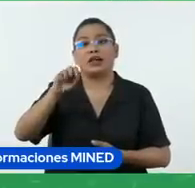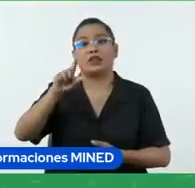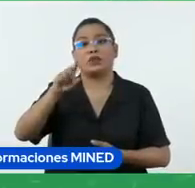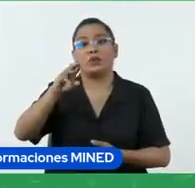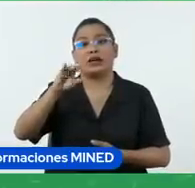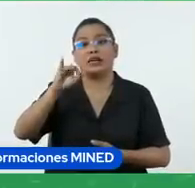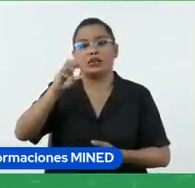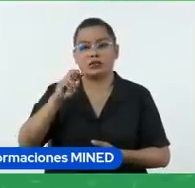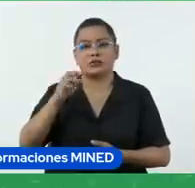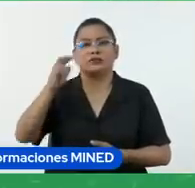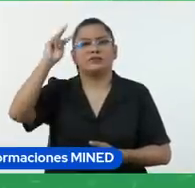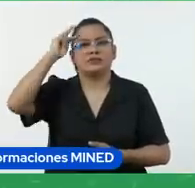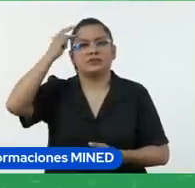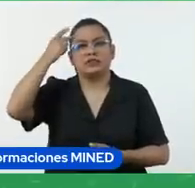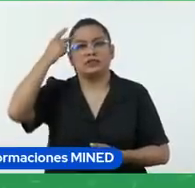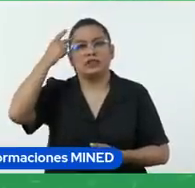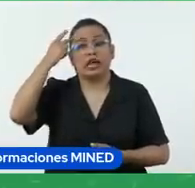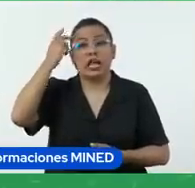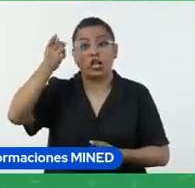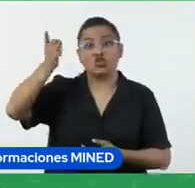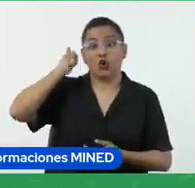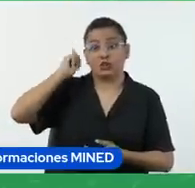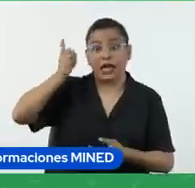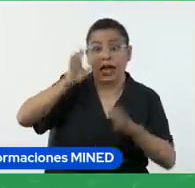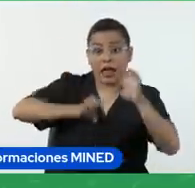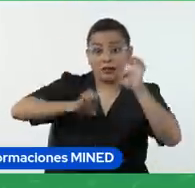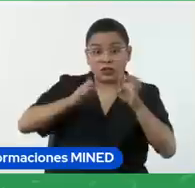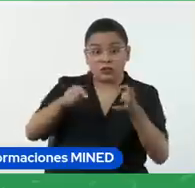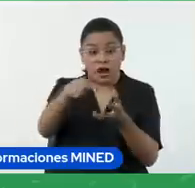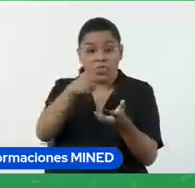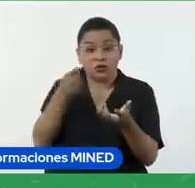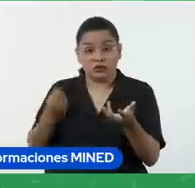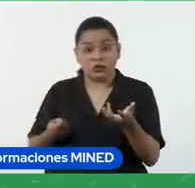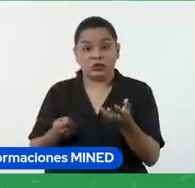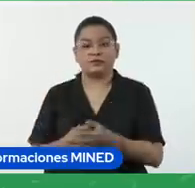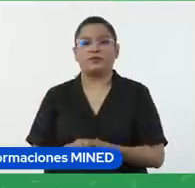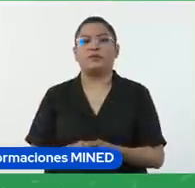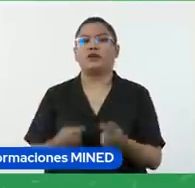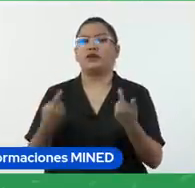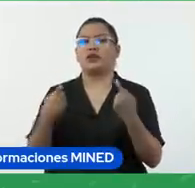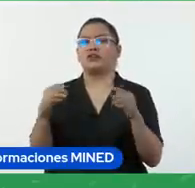podemos también realizar instancias de autoevaluación y de coevaluación.